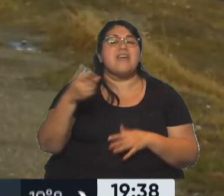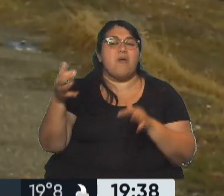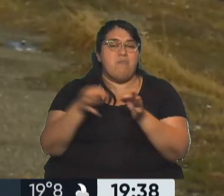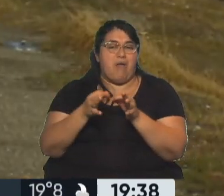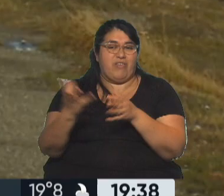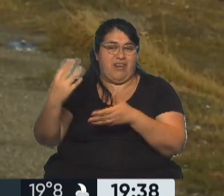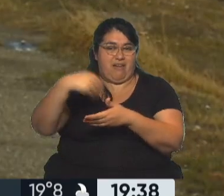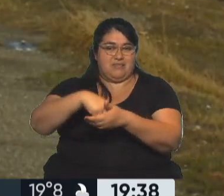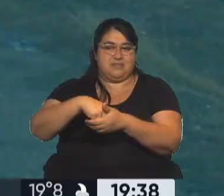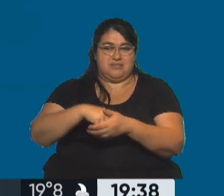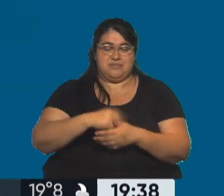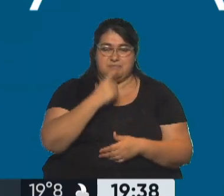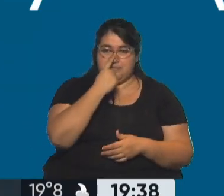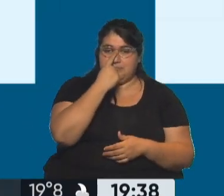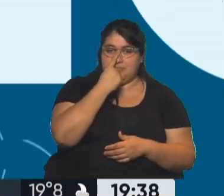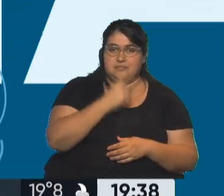Islas Malvinas.